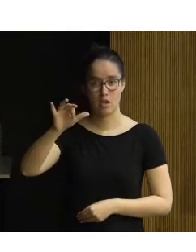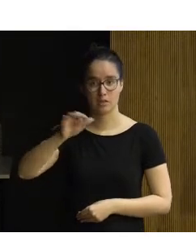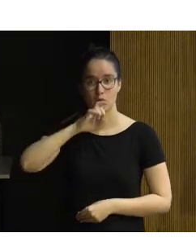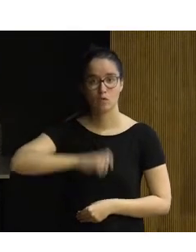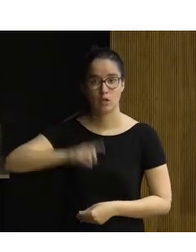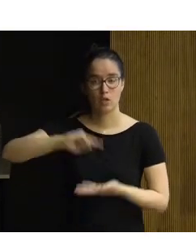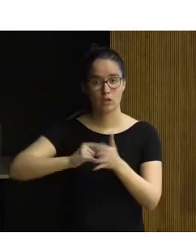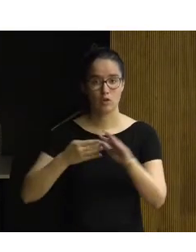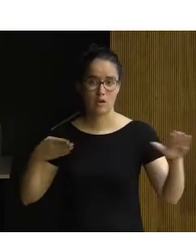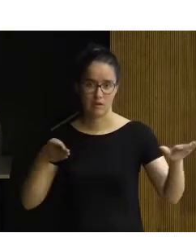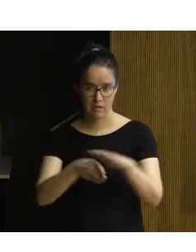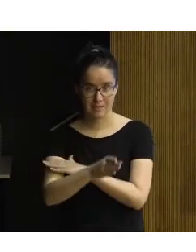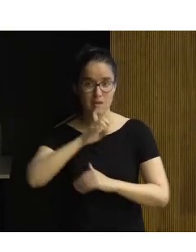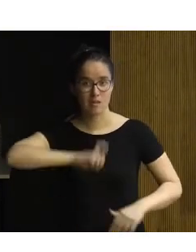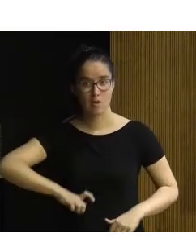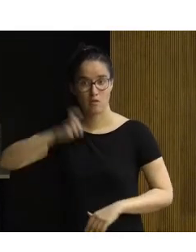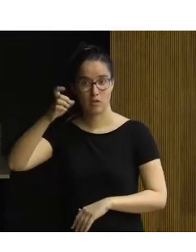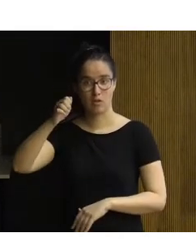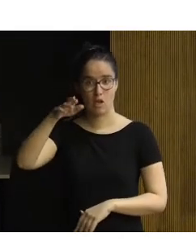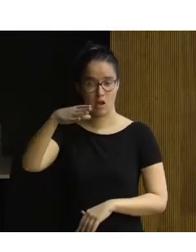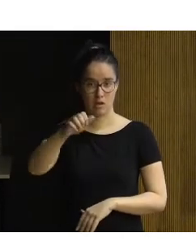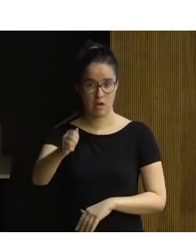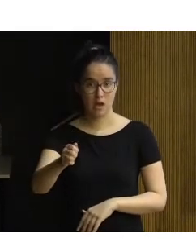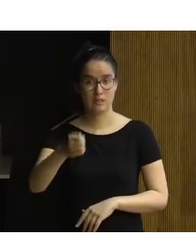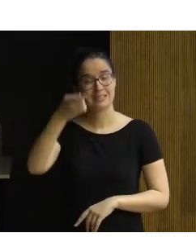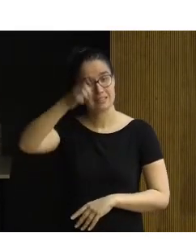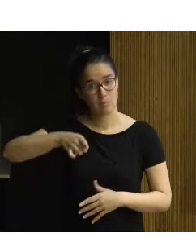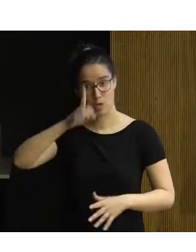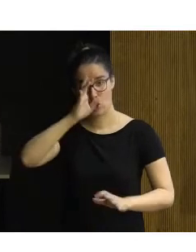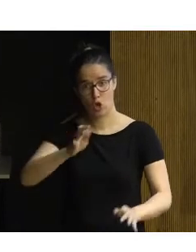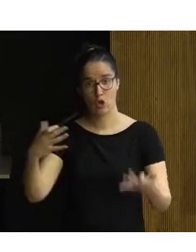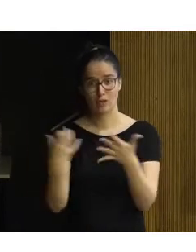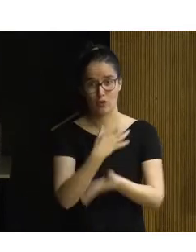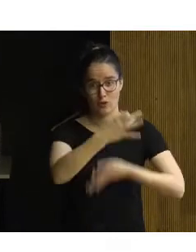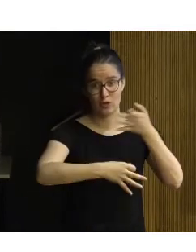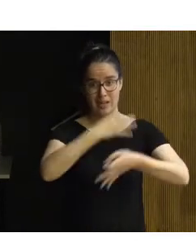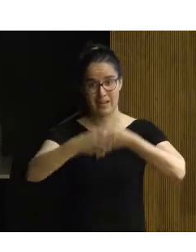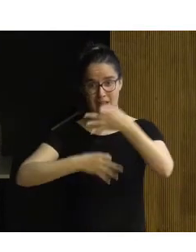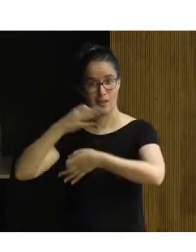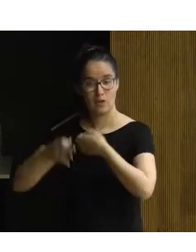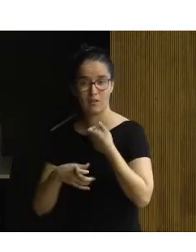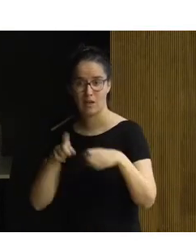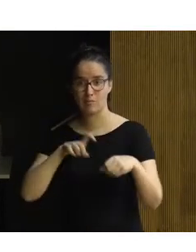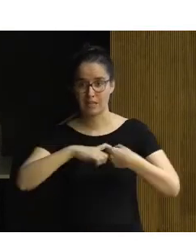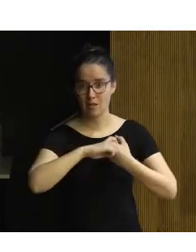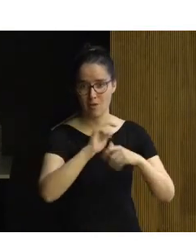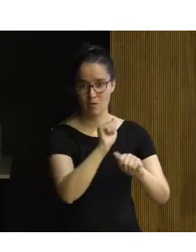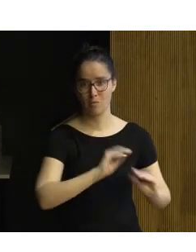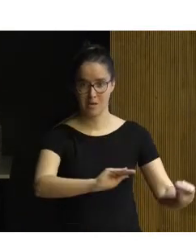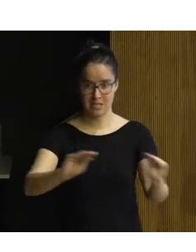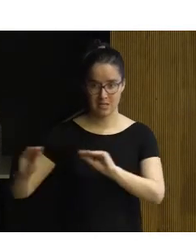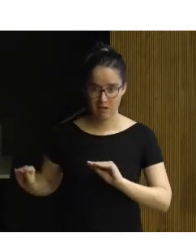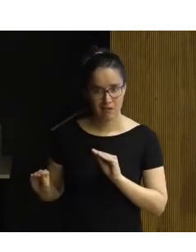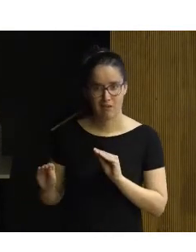Tecnología y Accesibilidad y Fundación Arquea. Y, por supuesto, a todos los demás organizadores que han contribuido de alguna manera a